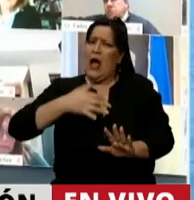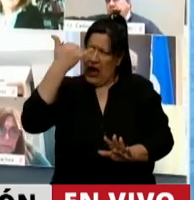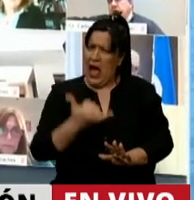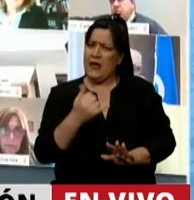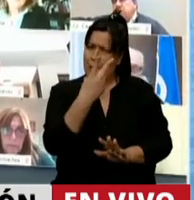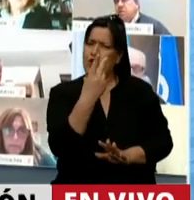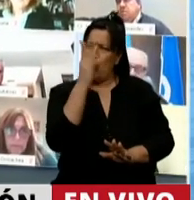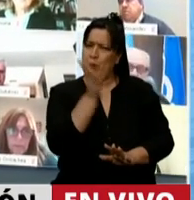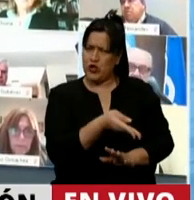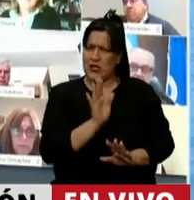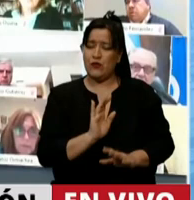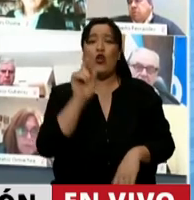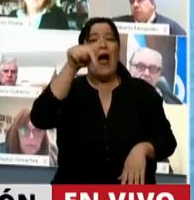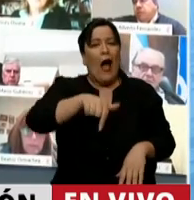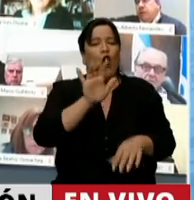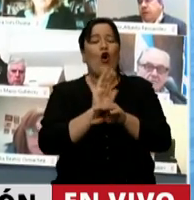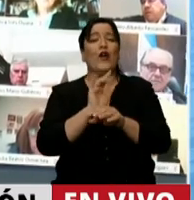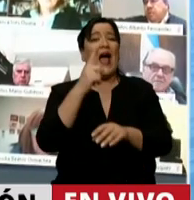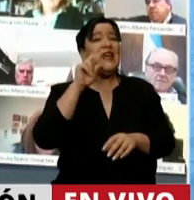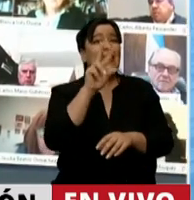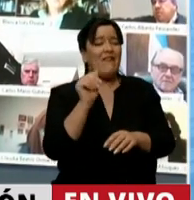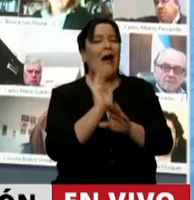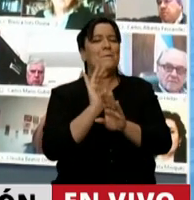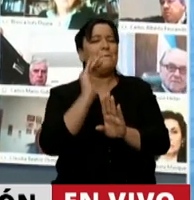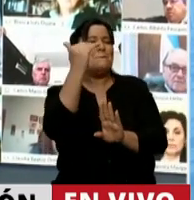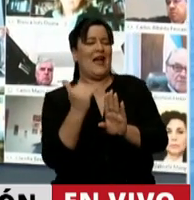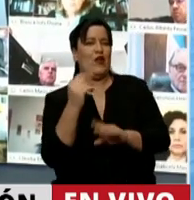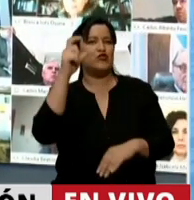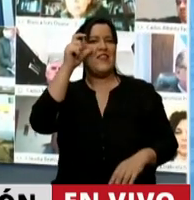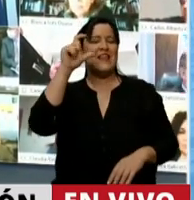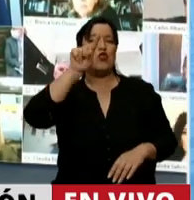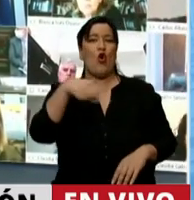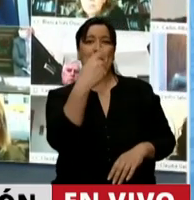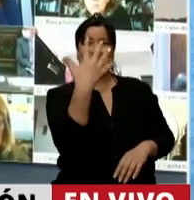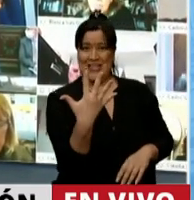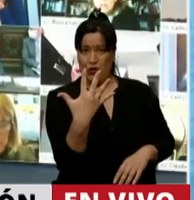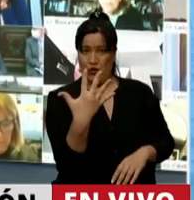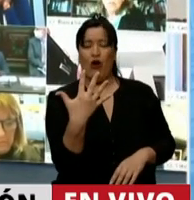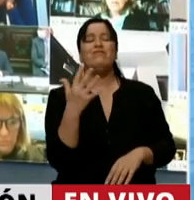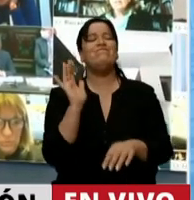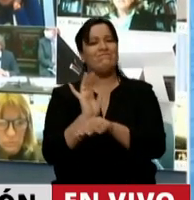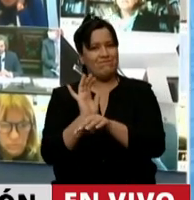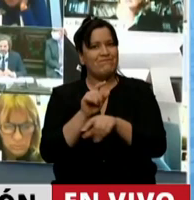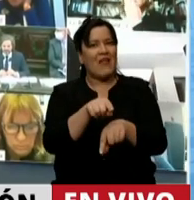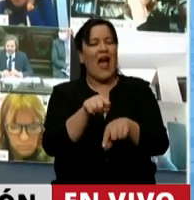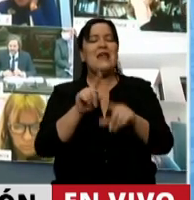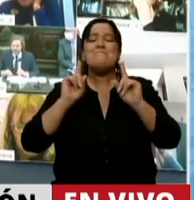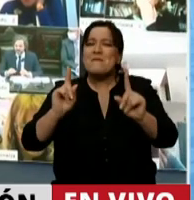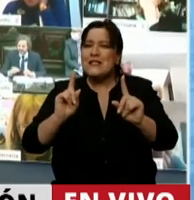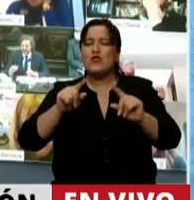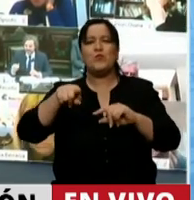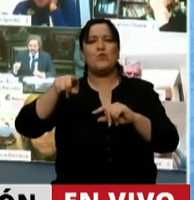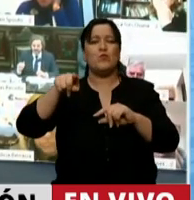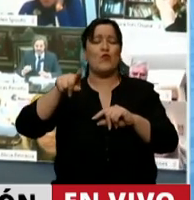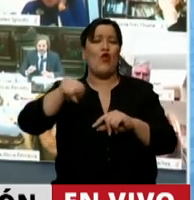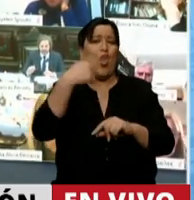reducir el IVA y llevarlo al 10,5%, entonces va a quedar en la misma instancia y en la misma escala que está en